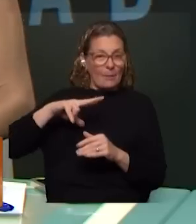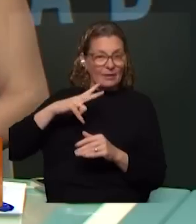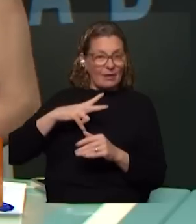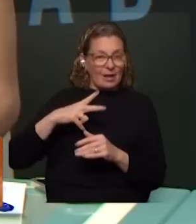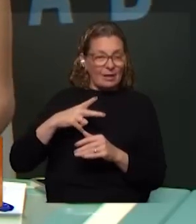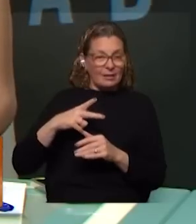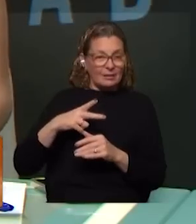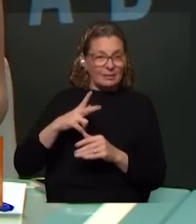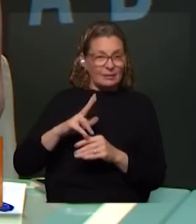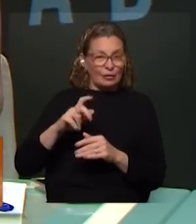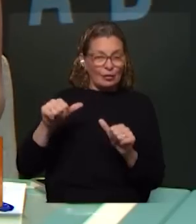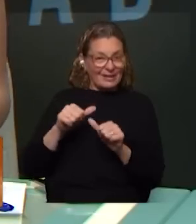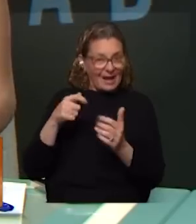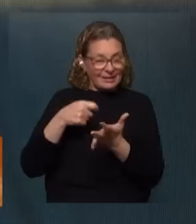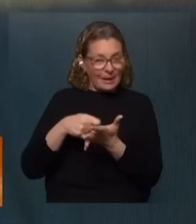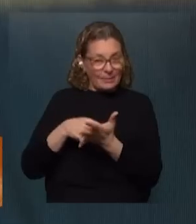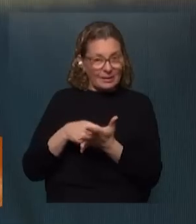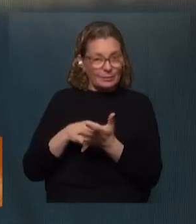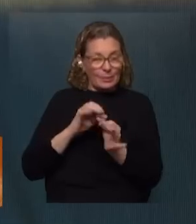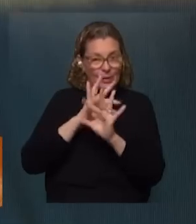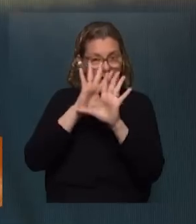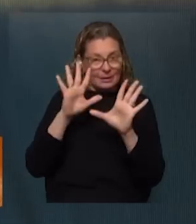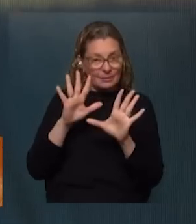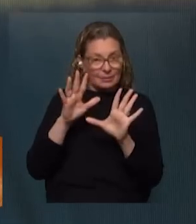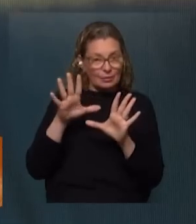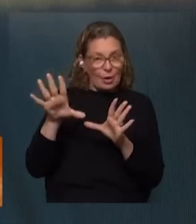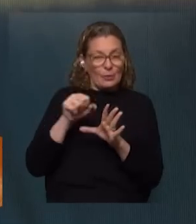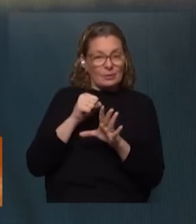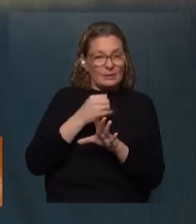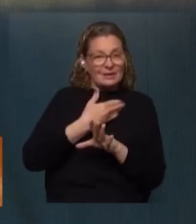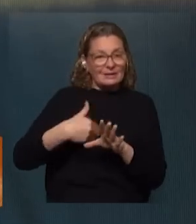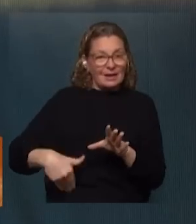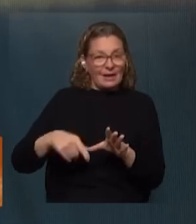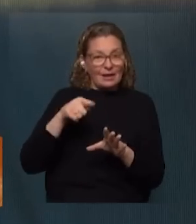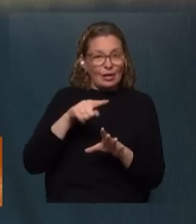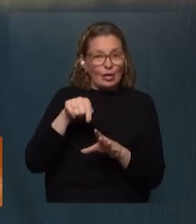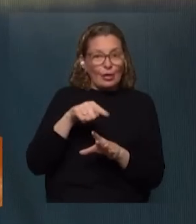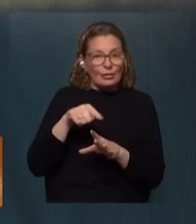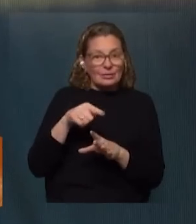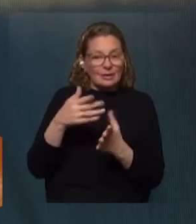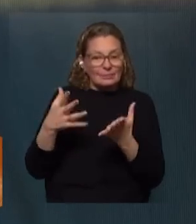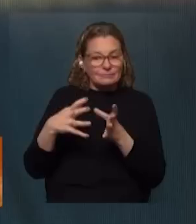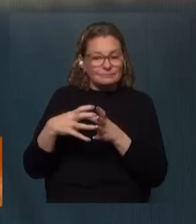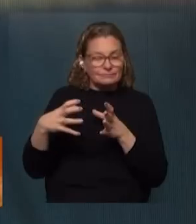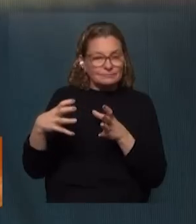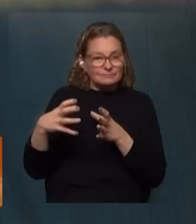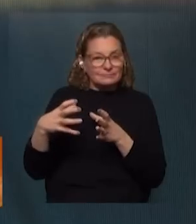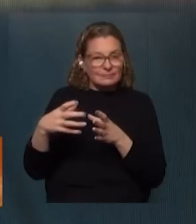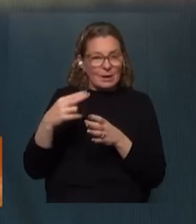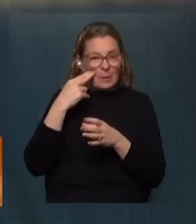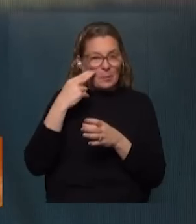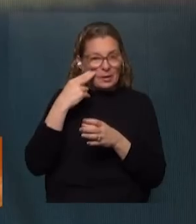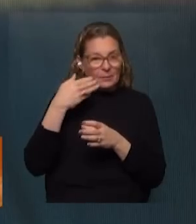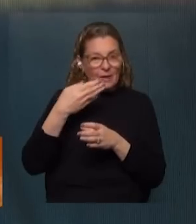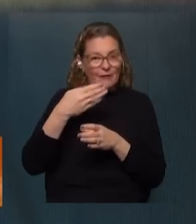aporte sin que el aporte se realice claramente eso lo absorbe el Estado y ahí es donde se engrosa el supuesto déficit